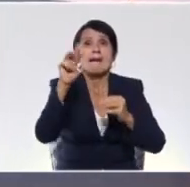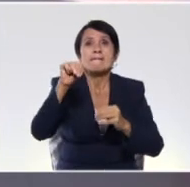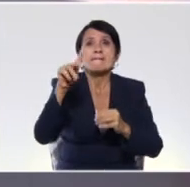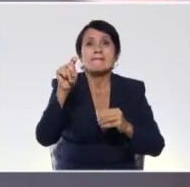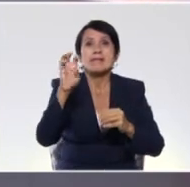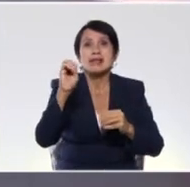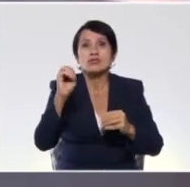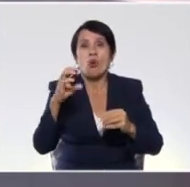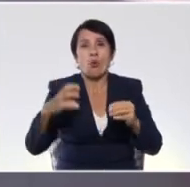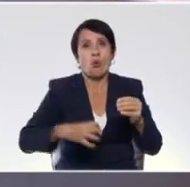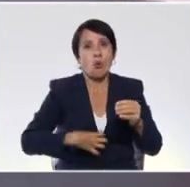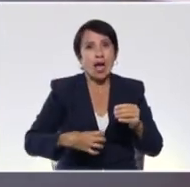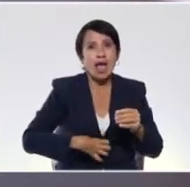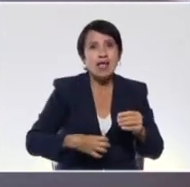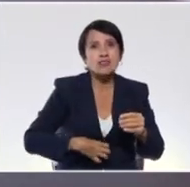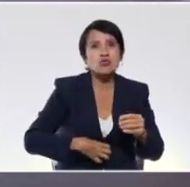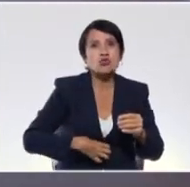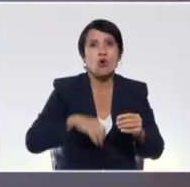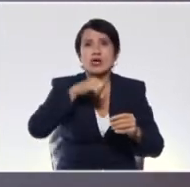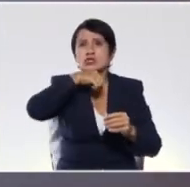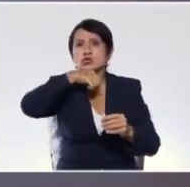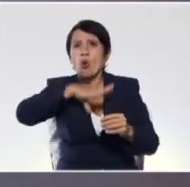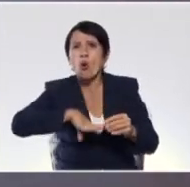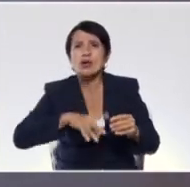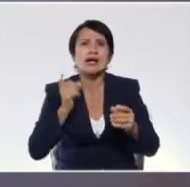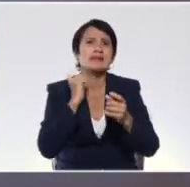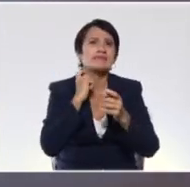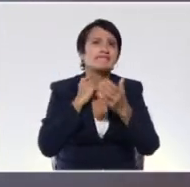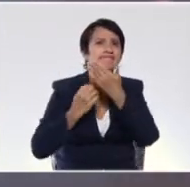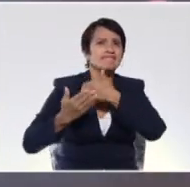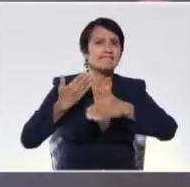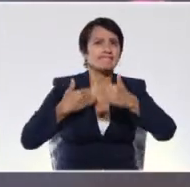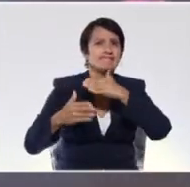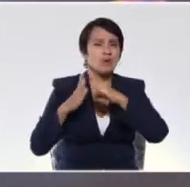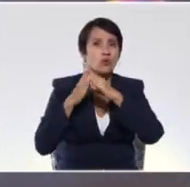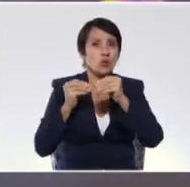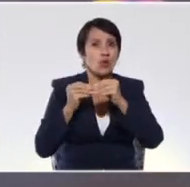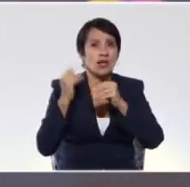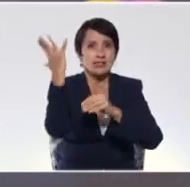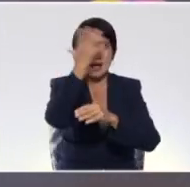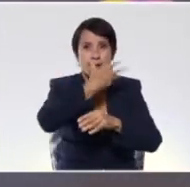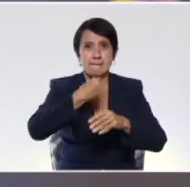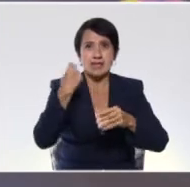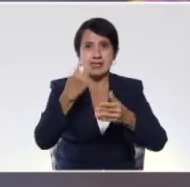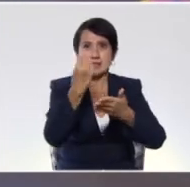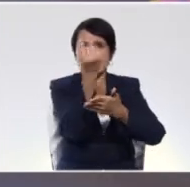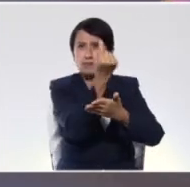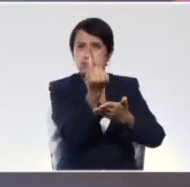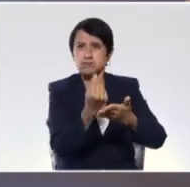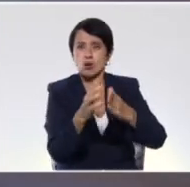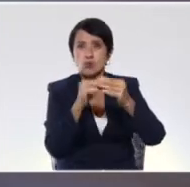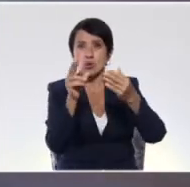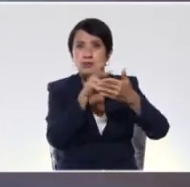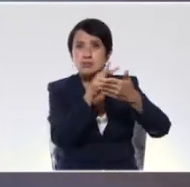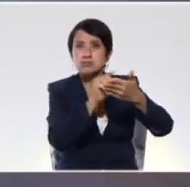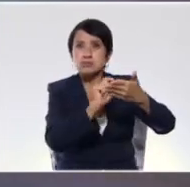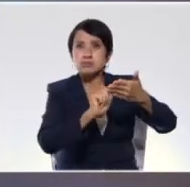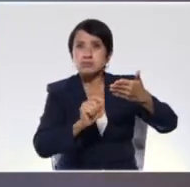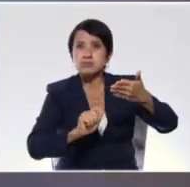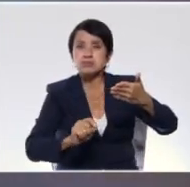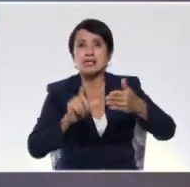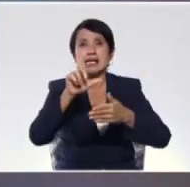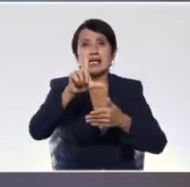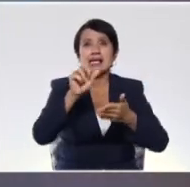leyendas, cuentos. Se le da esa fuerza o esa belleza a ese escrito, utilizando los recursos